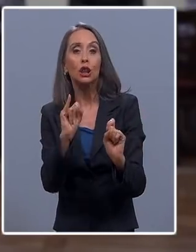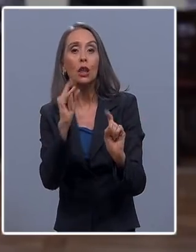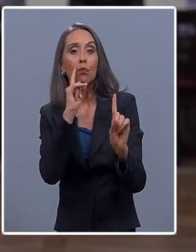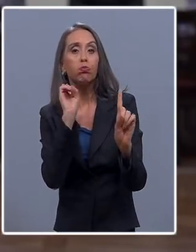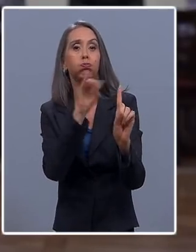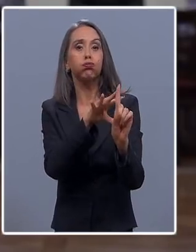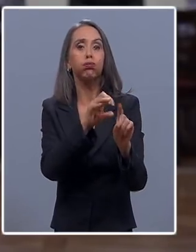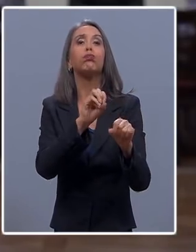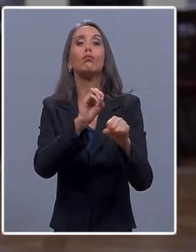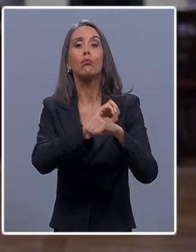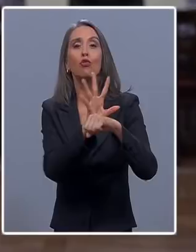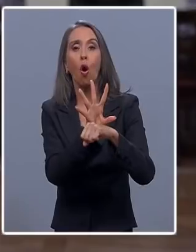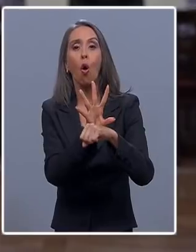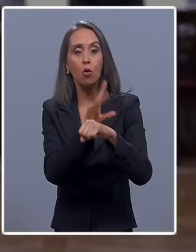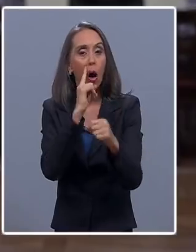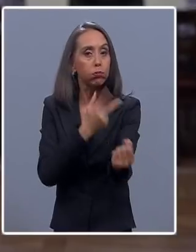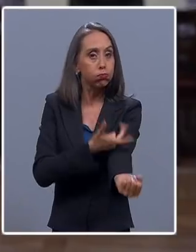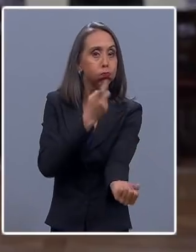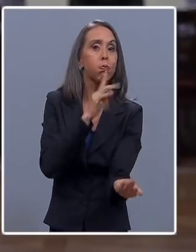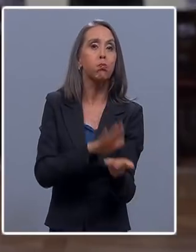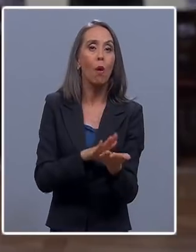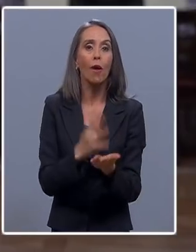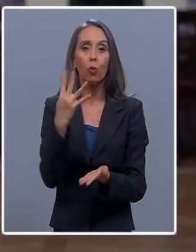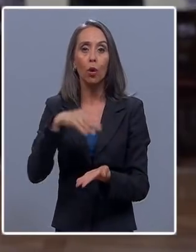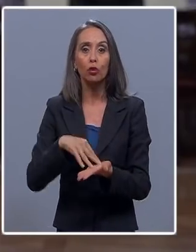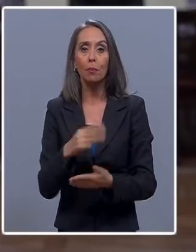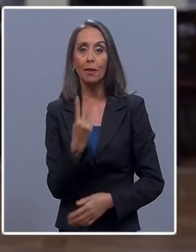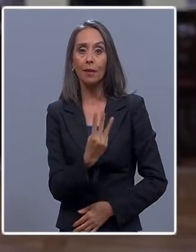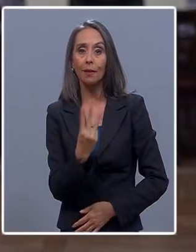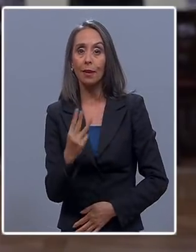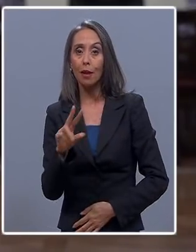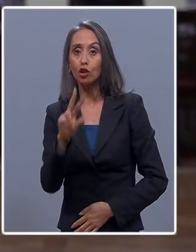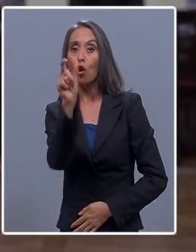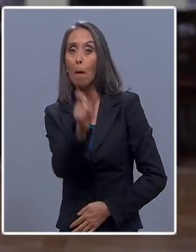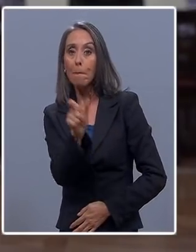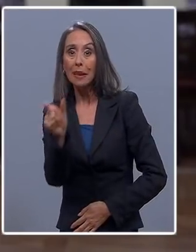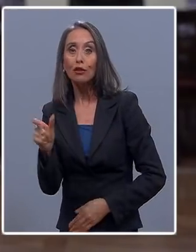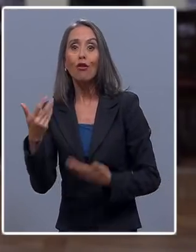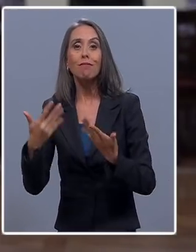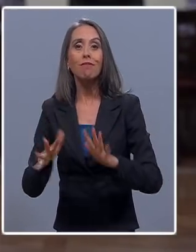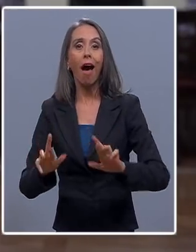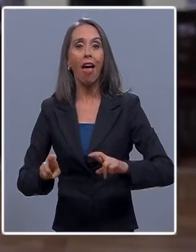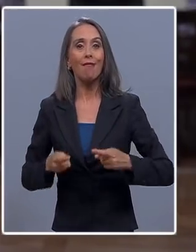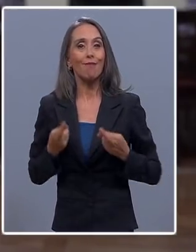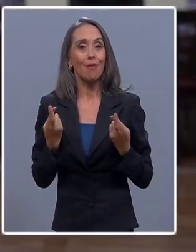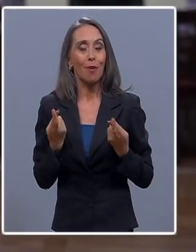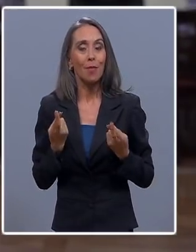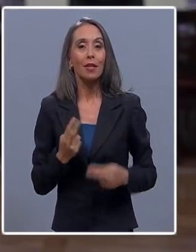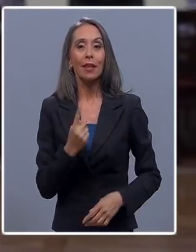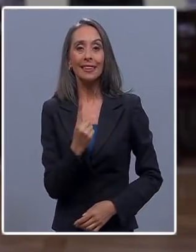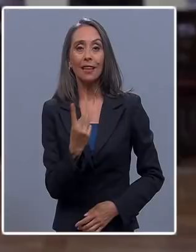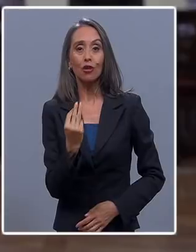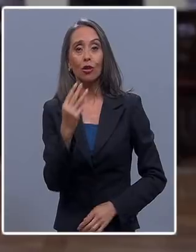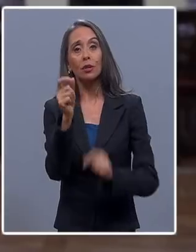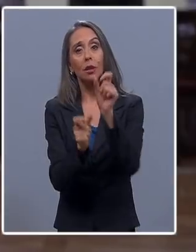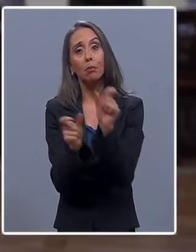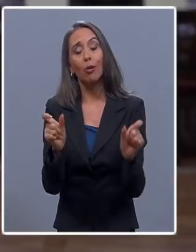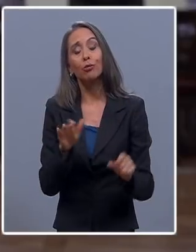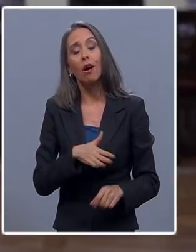comprobados, de los cuales 4.338 ya se han recuperado y 113,